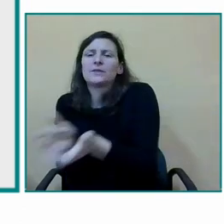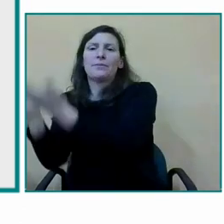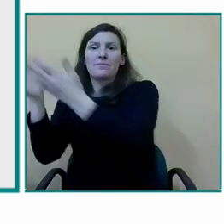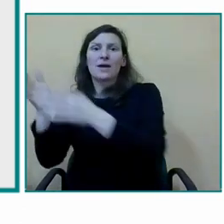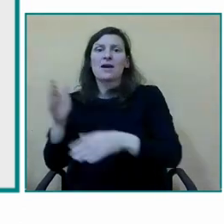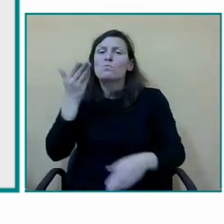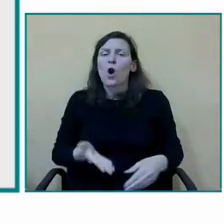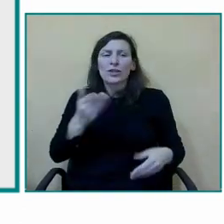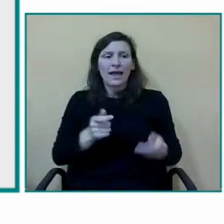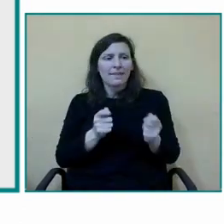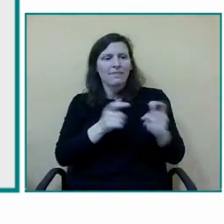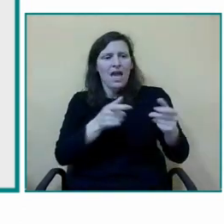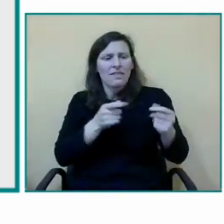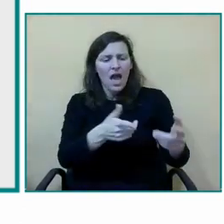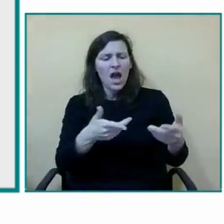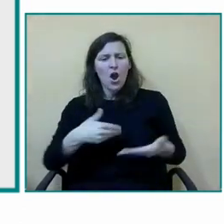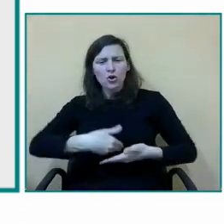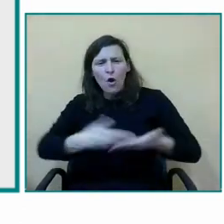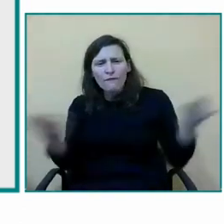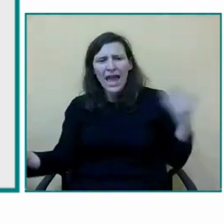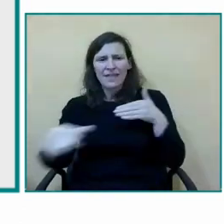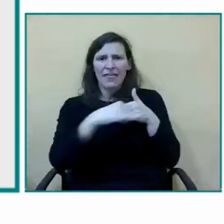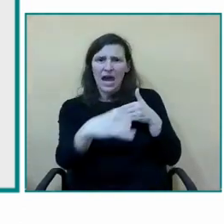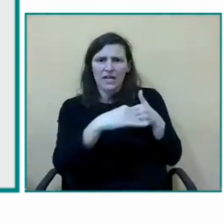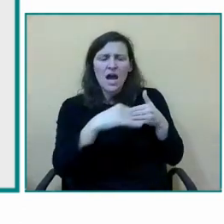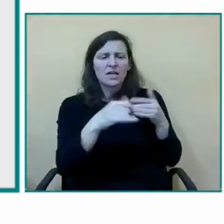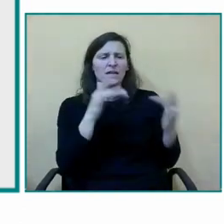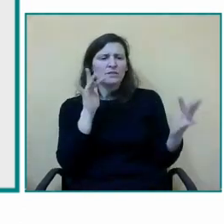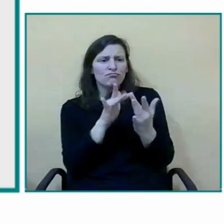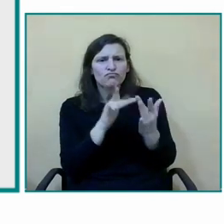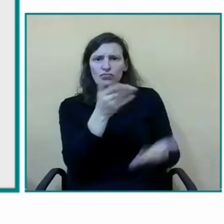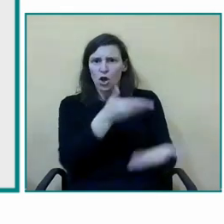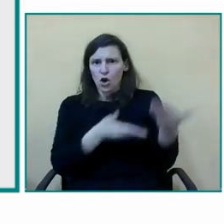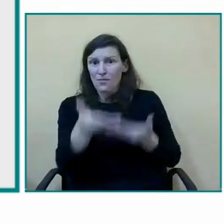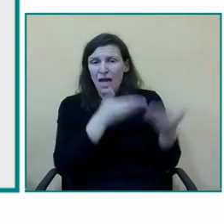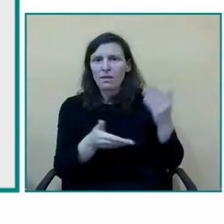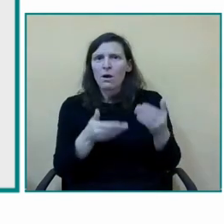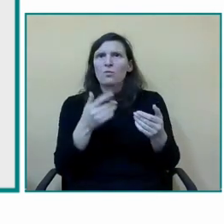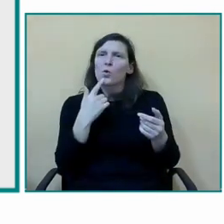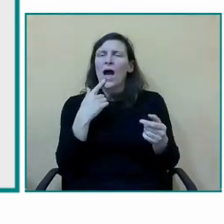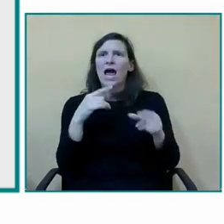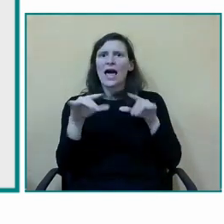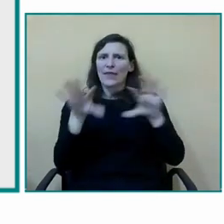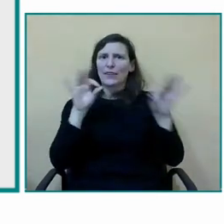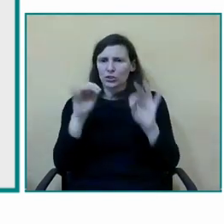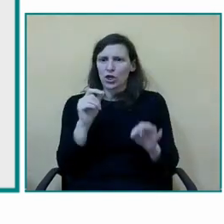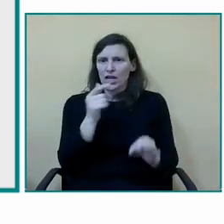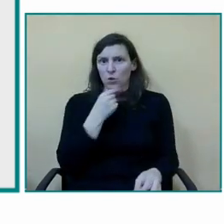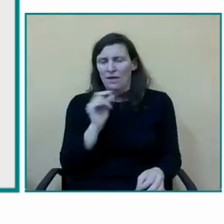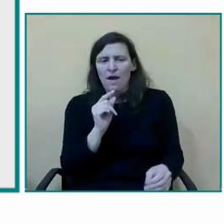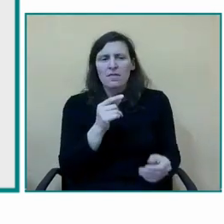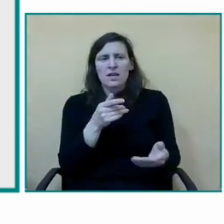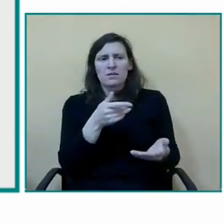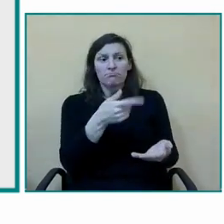confianza y de cercanía en todas las tomas de decisiones que deberán resolverse a lo largo de este campo